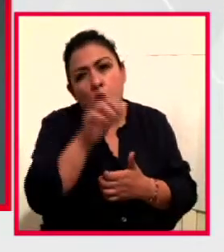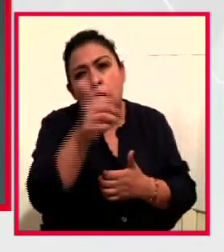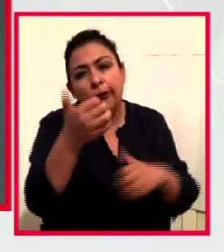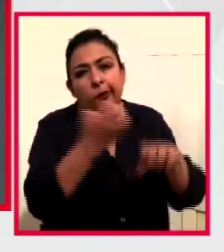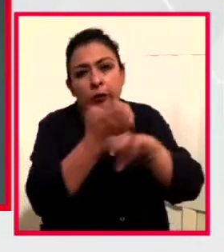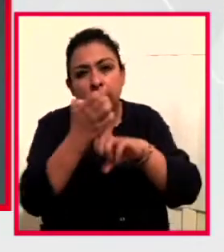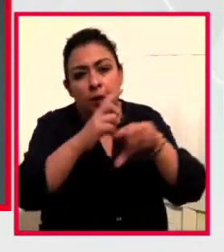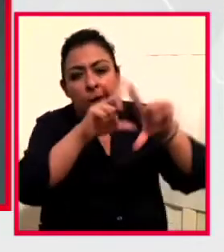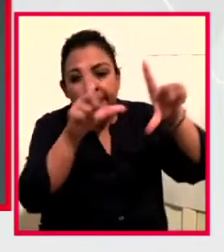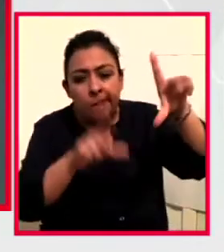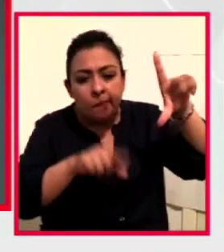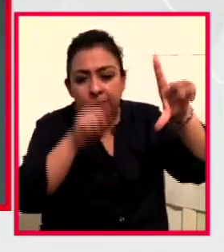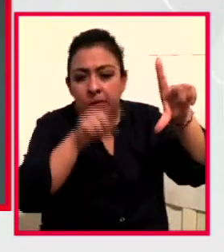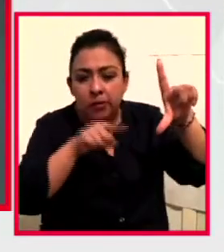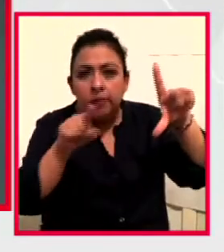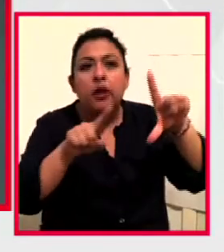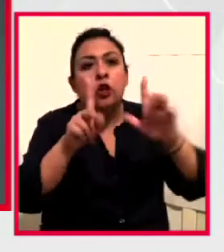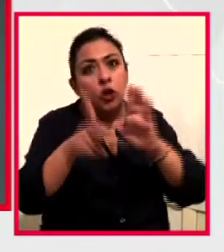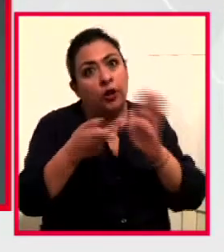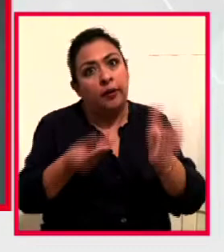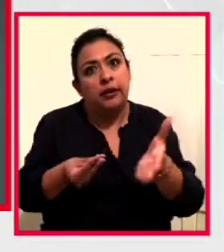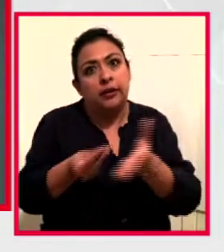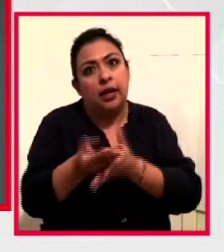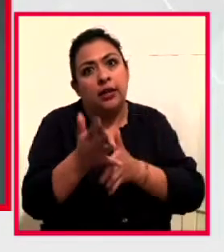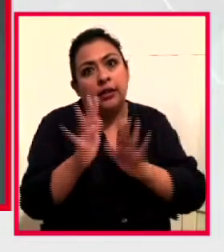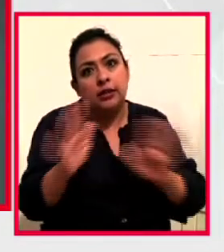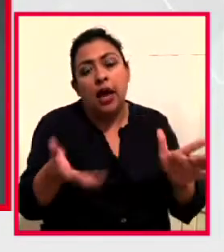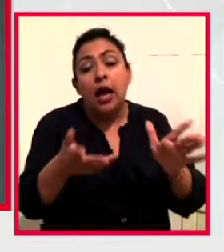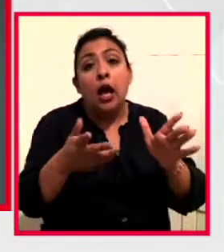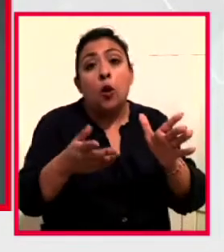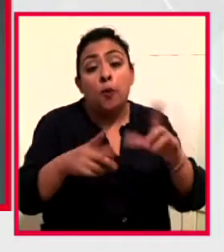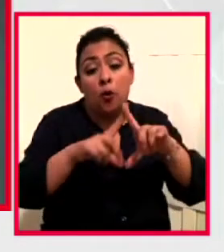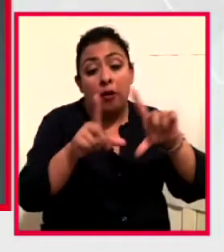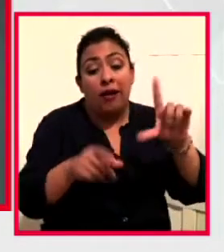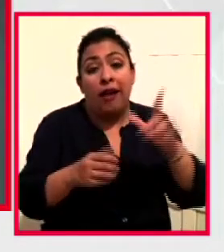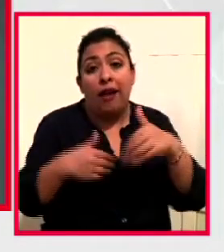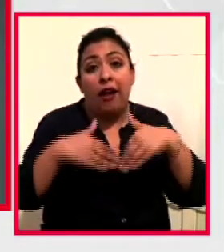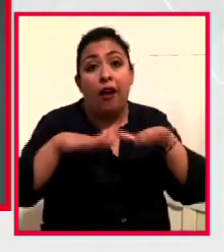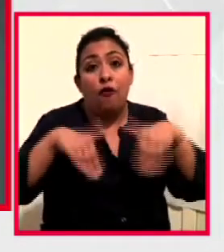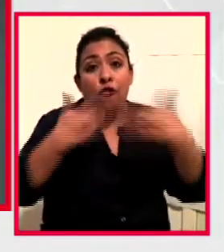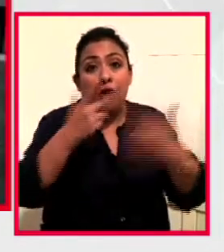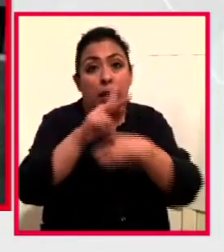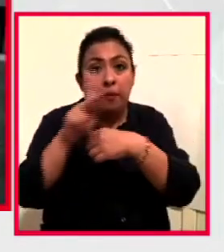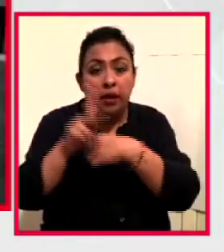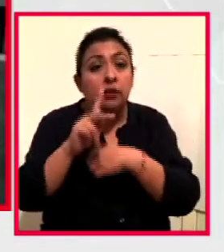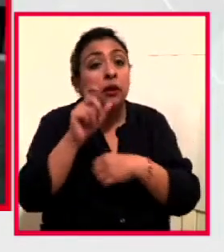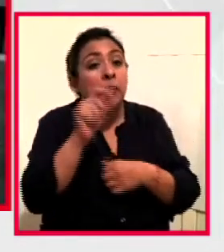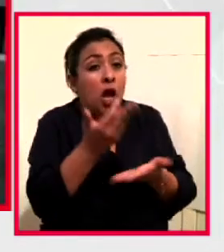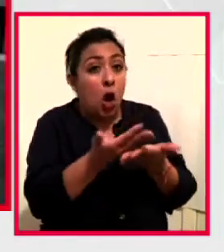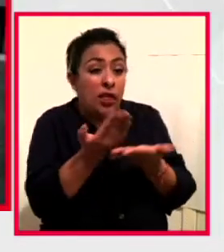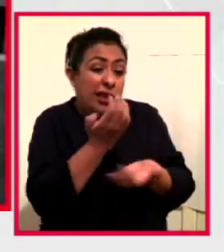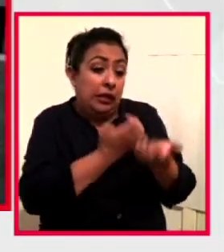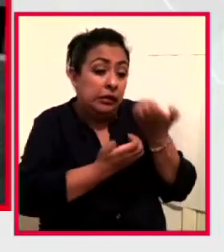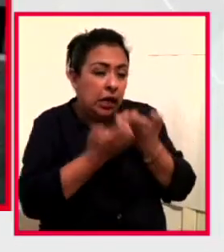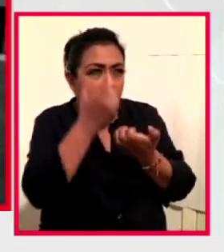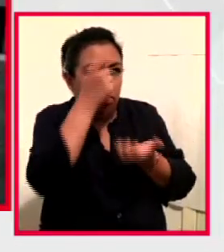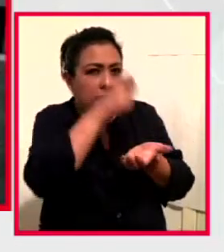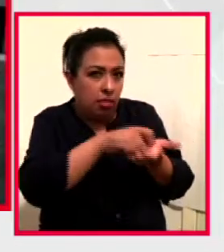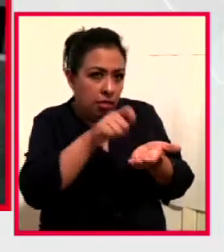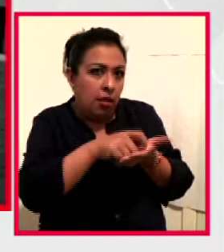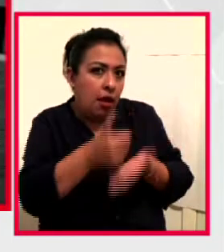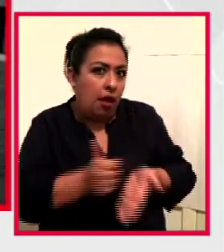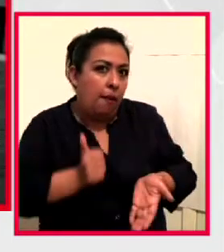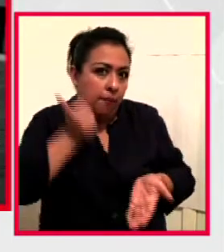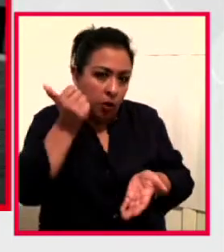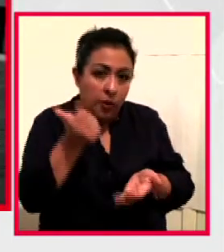México y de nuevo salir también de México. Bueno, que sirva este confinamiento también para ensayar, para componer. Y me imagino que en